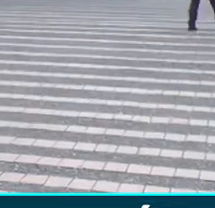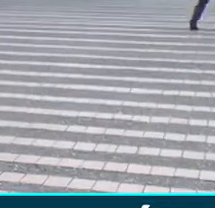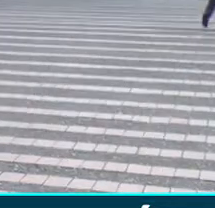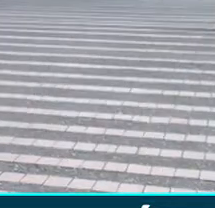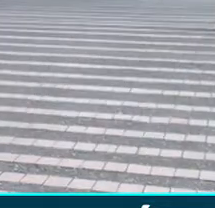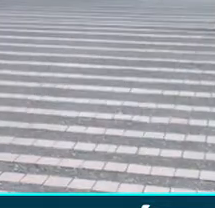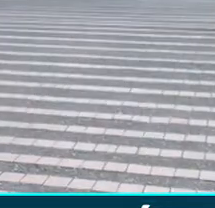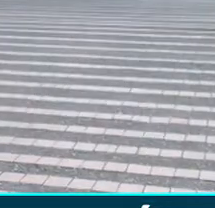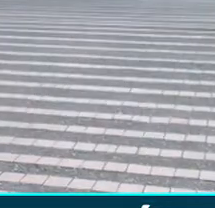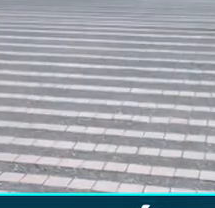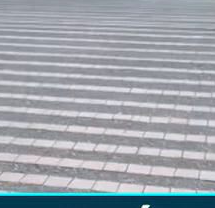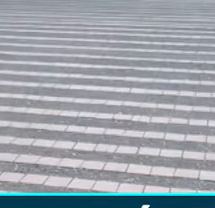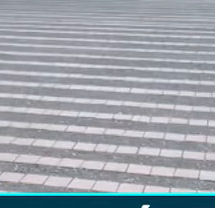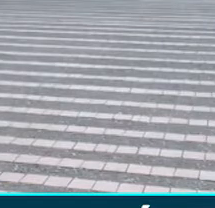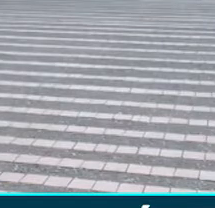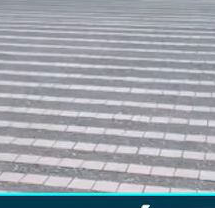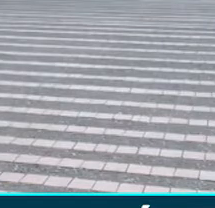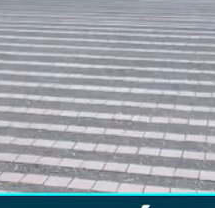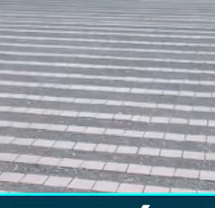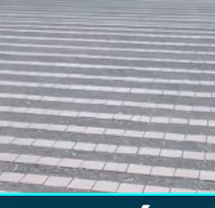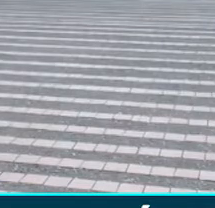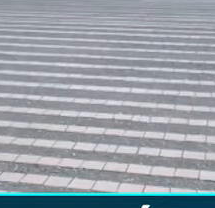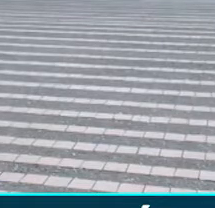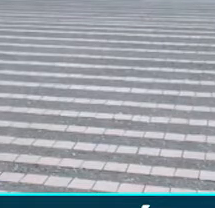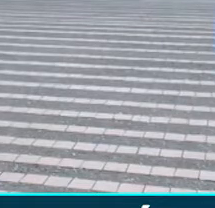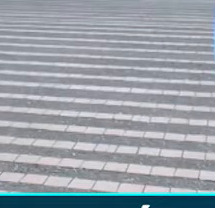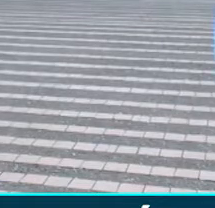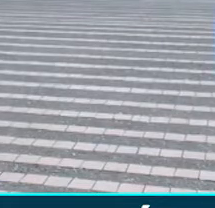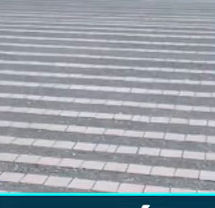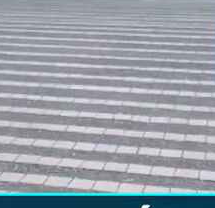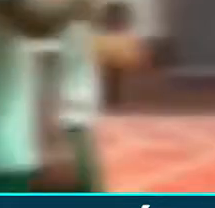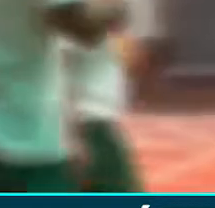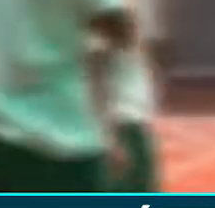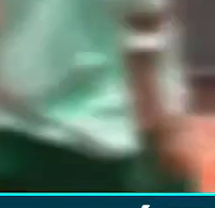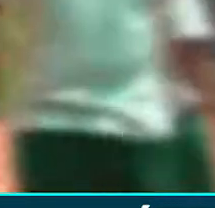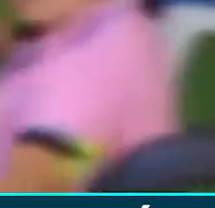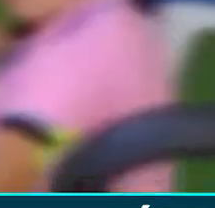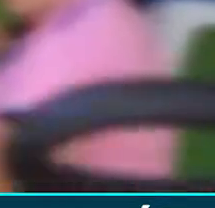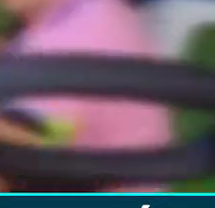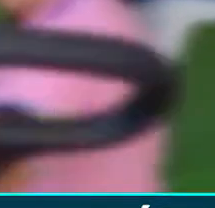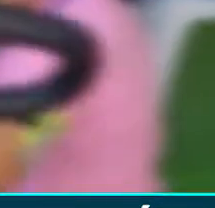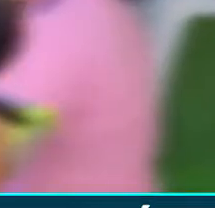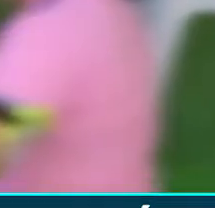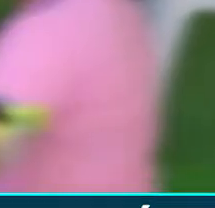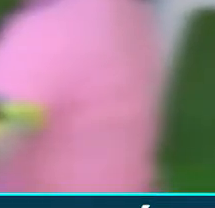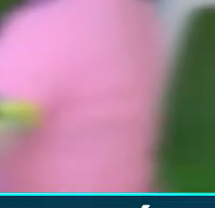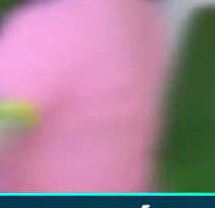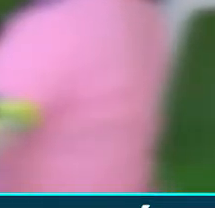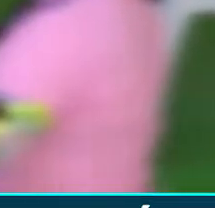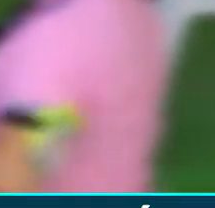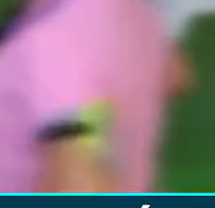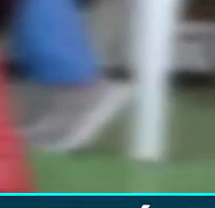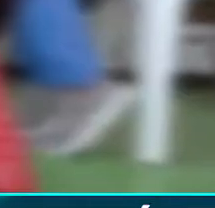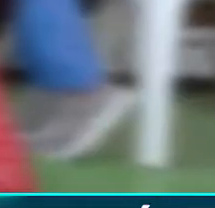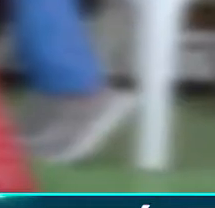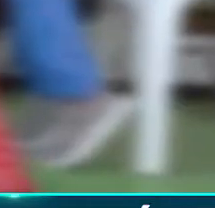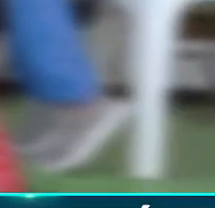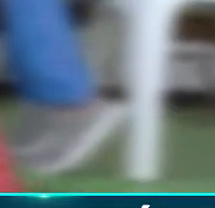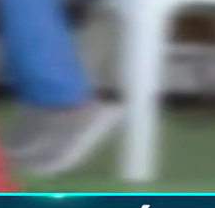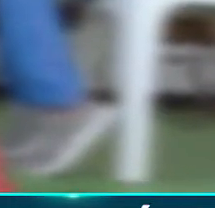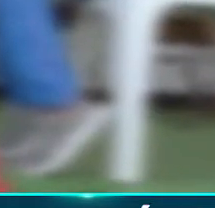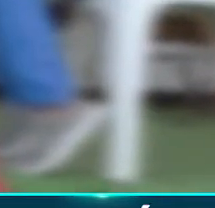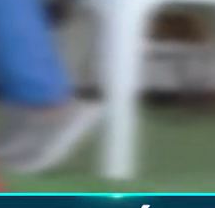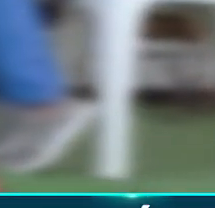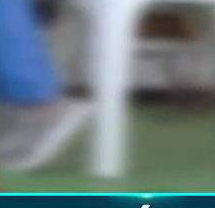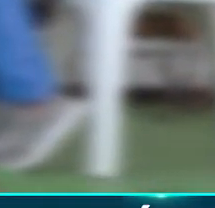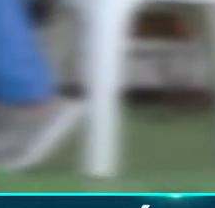casas ese recurso para poder desarrollarse en día a día. Telecafe Noticias habló con el director regional del ICBF en